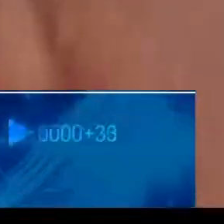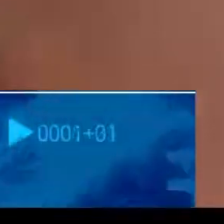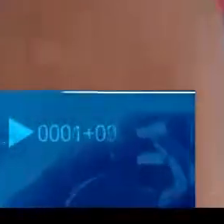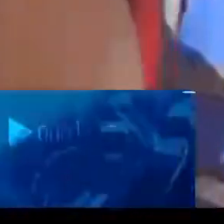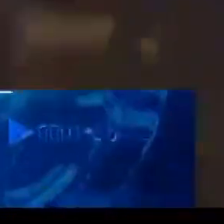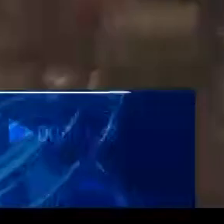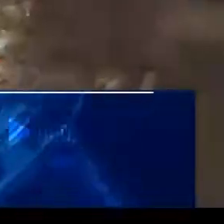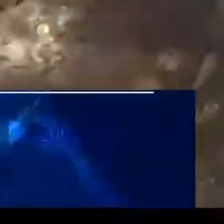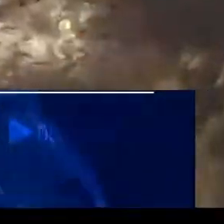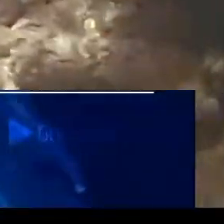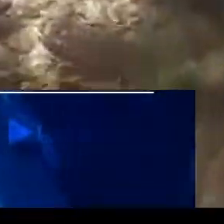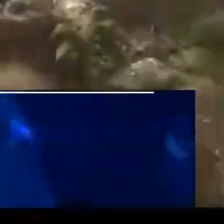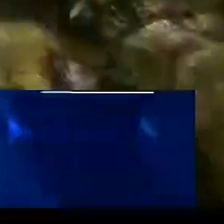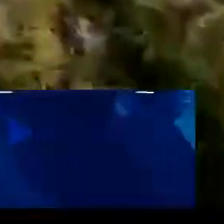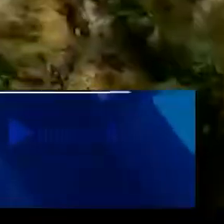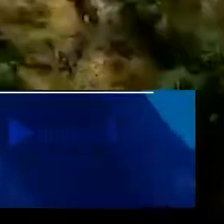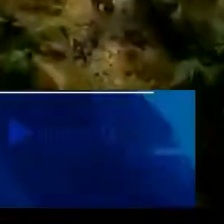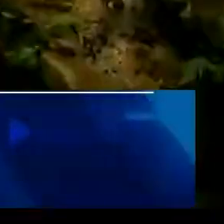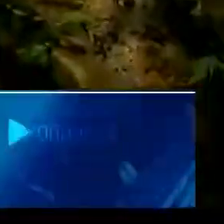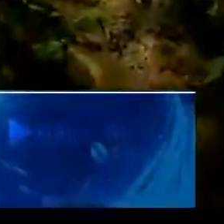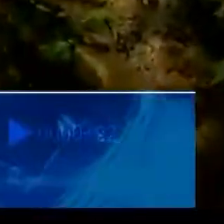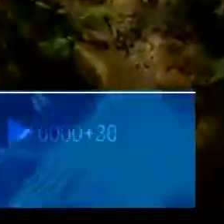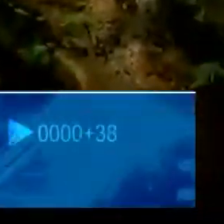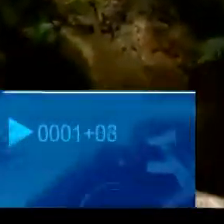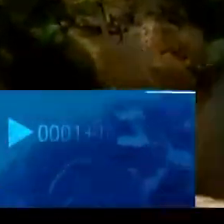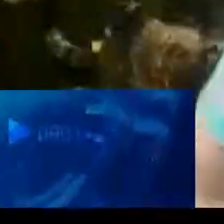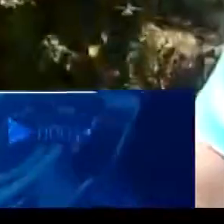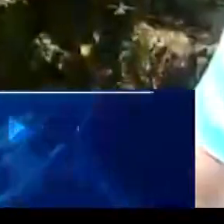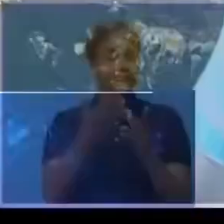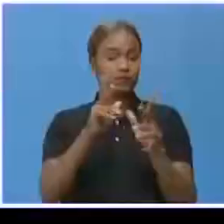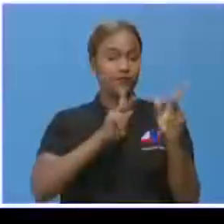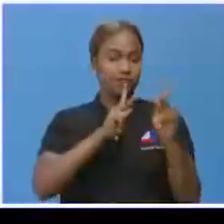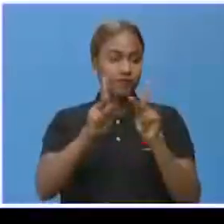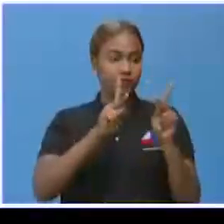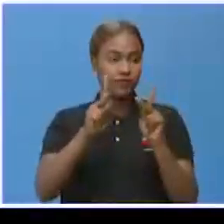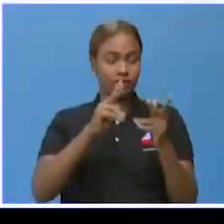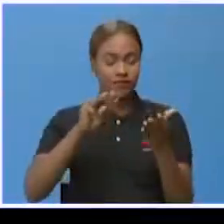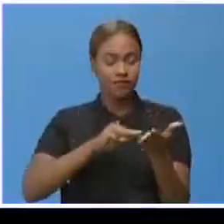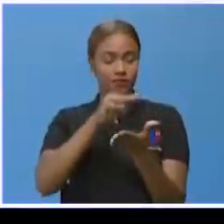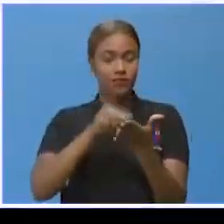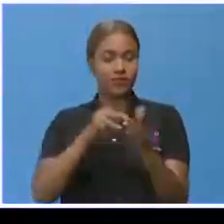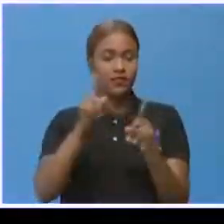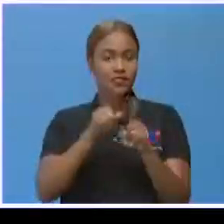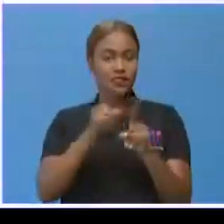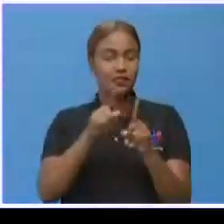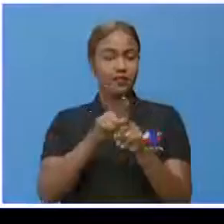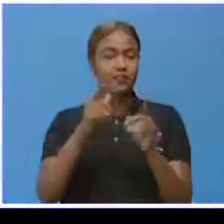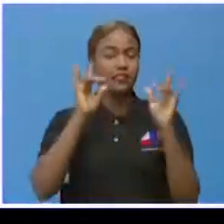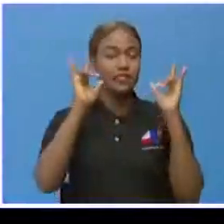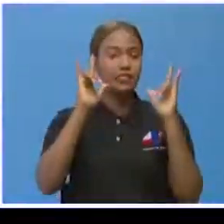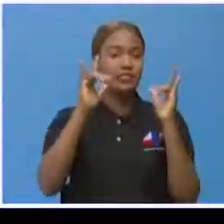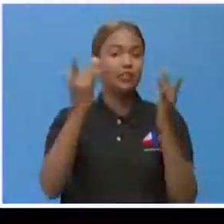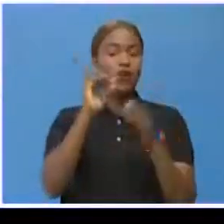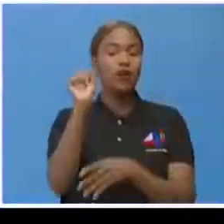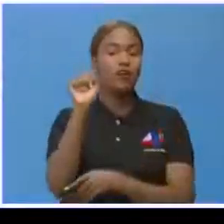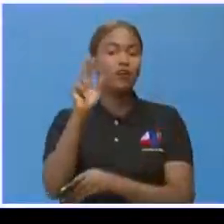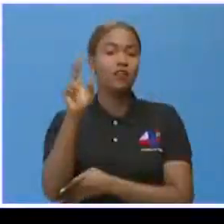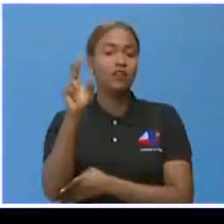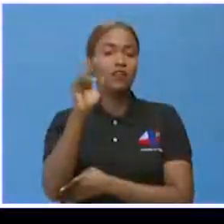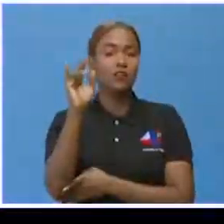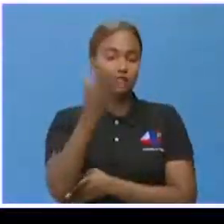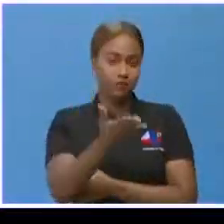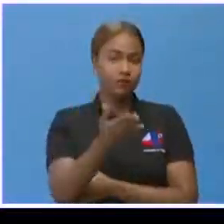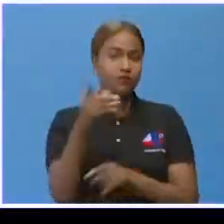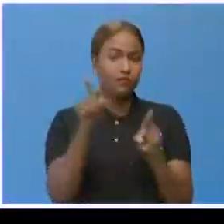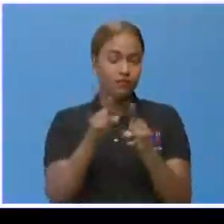provincias del Cibao. Las provincias en las que se aplica la medida son Puerto Plata, Valverde, así como Espaillat, Santiago Rodríguez y Santiago